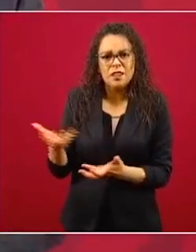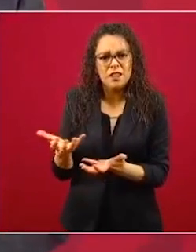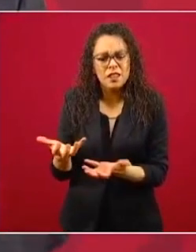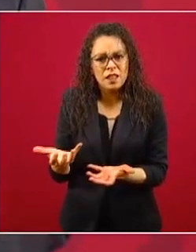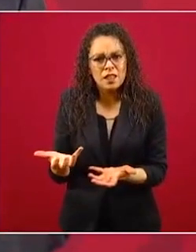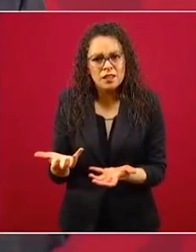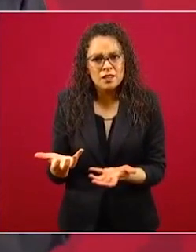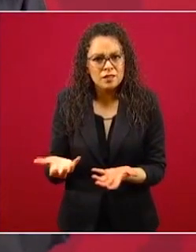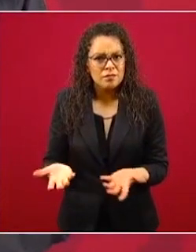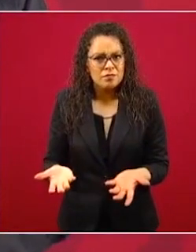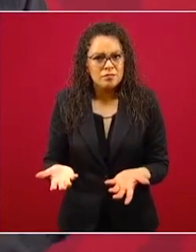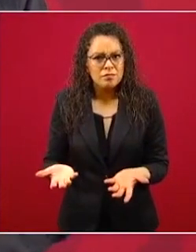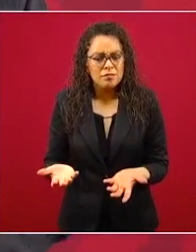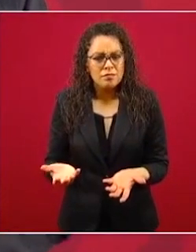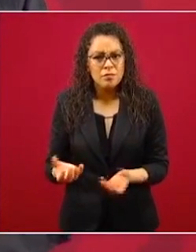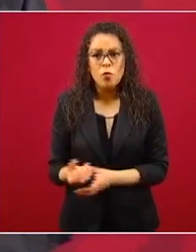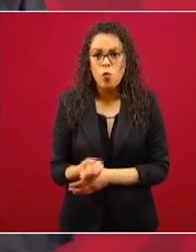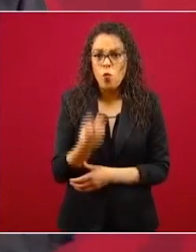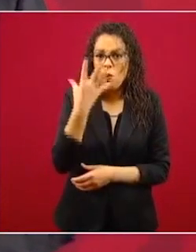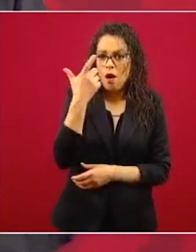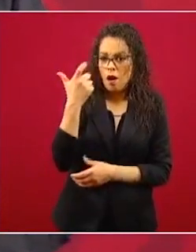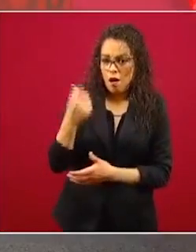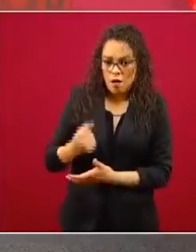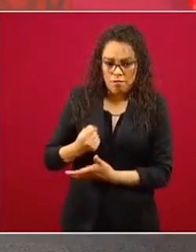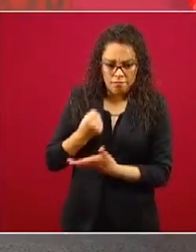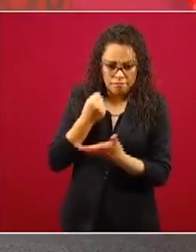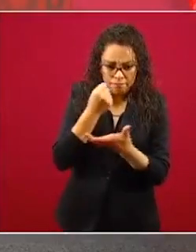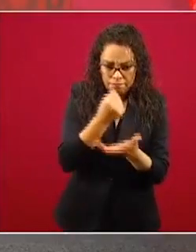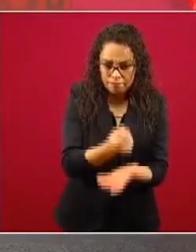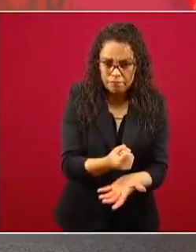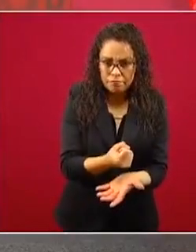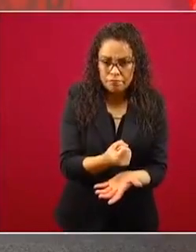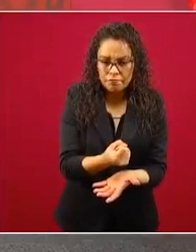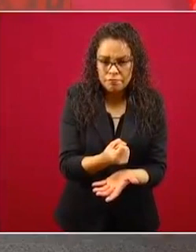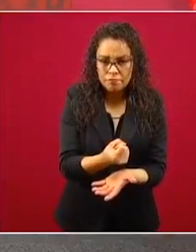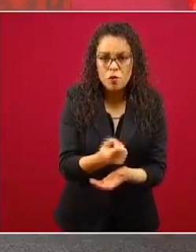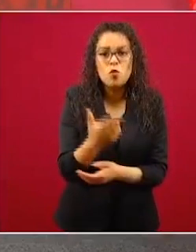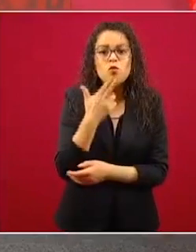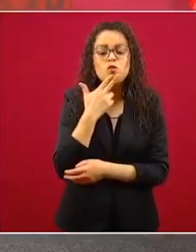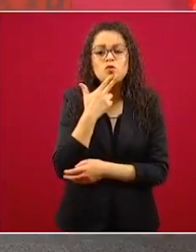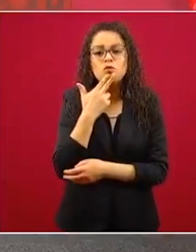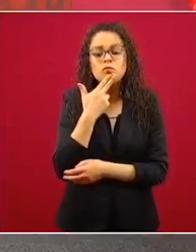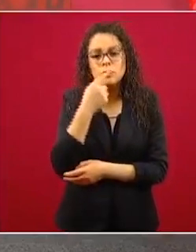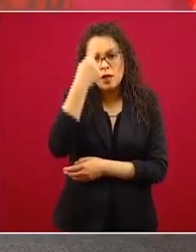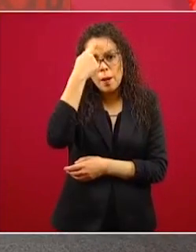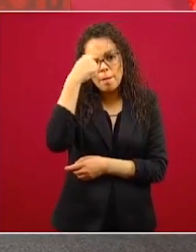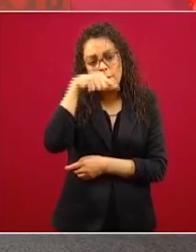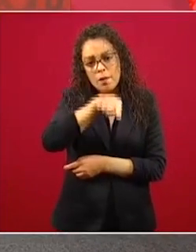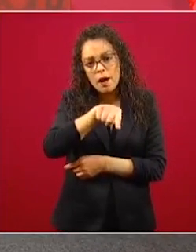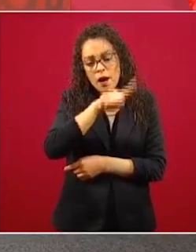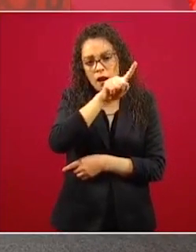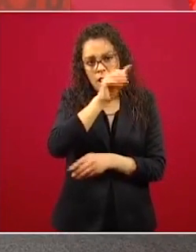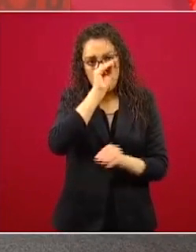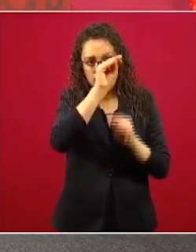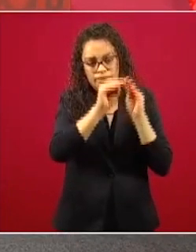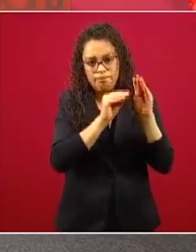¿Cuánto invirtieron en la reconfiguración de las tres